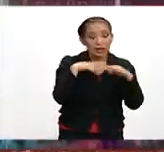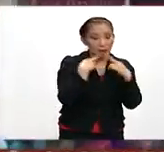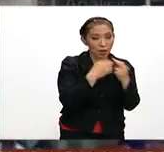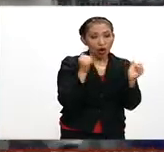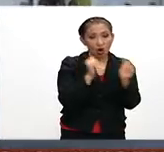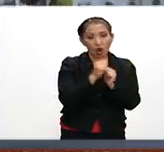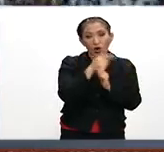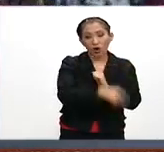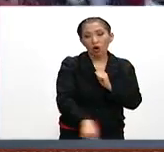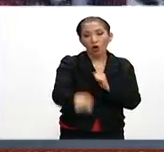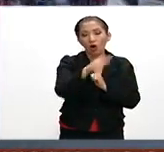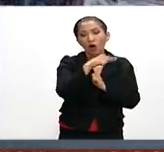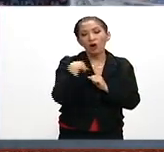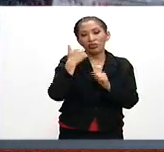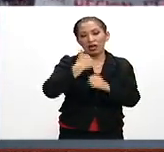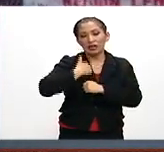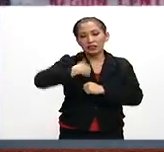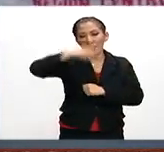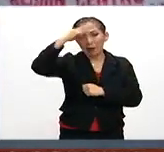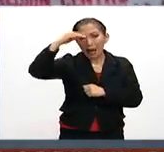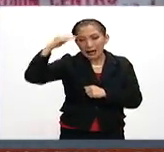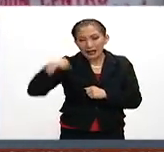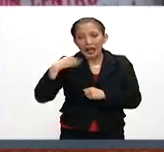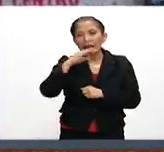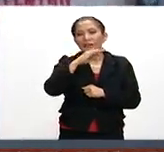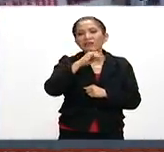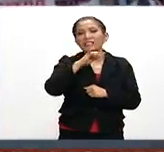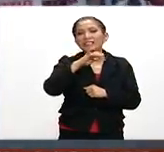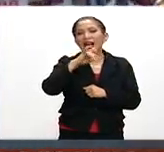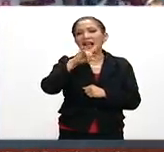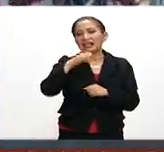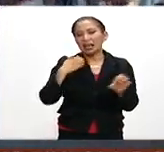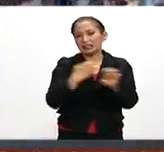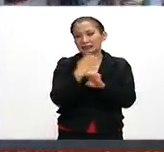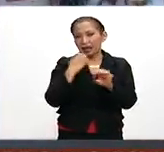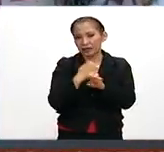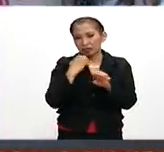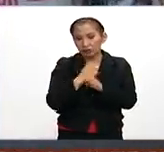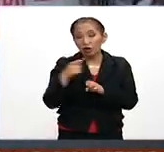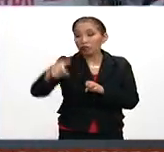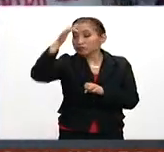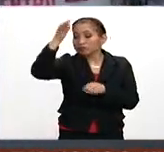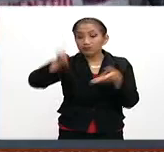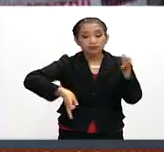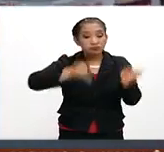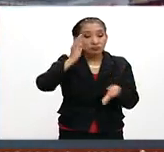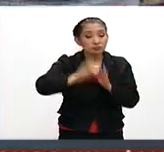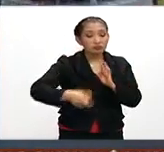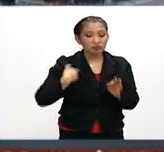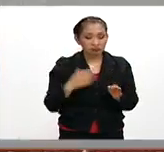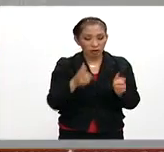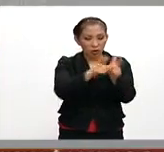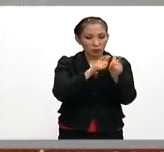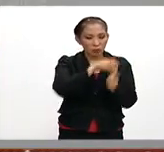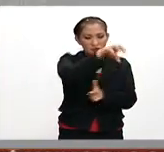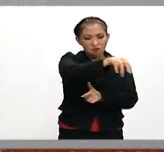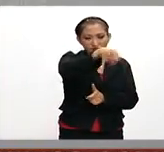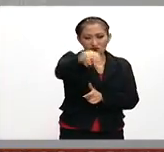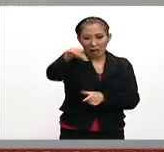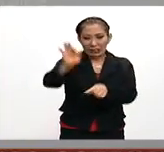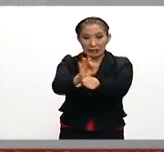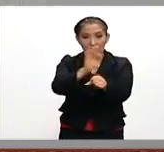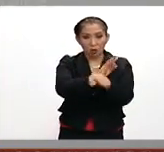precisamente con mandos del Ejército Marina y la Fiscalía del Estado, donde se acordó que los operativos que se implementarán de